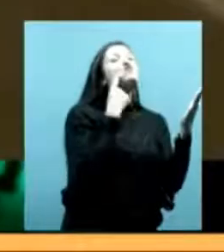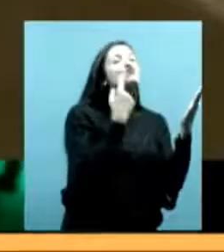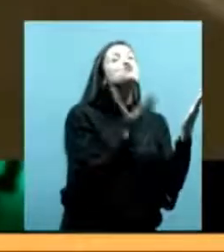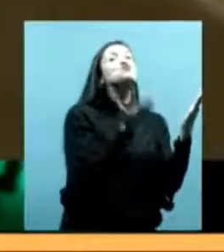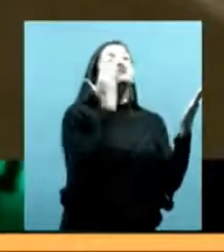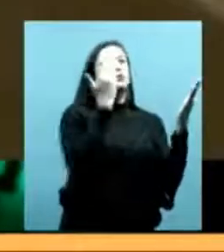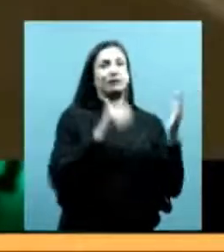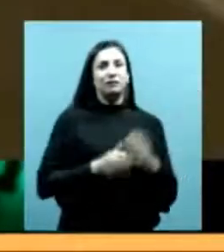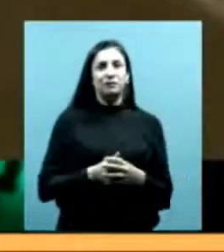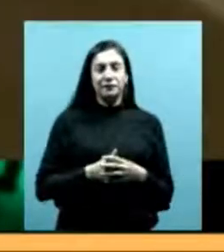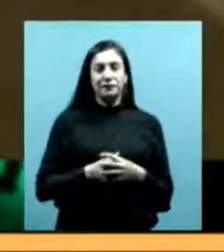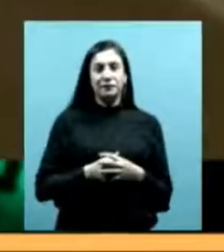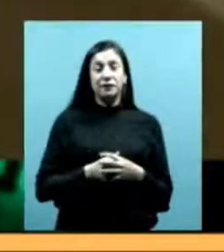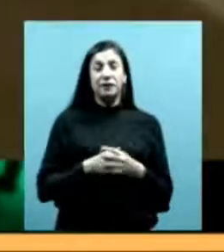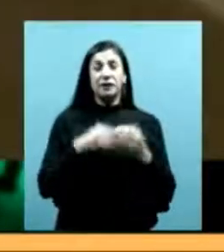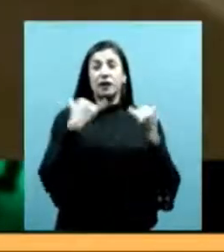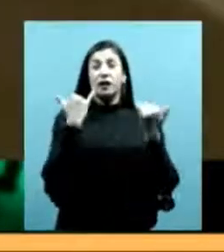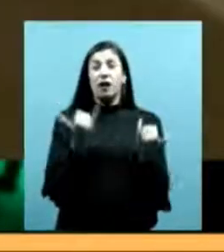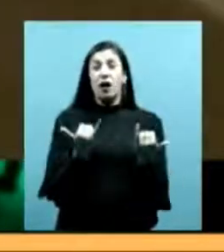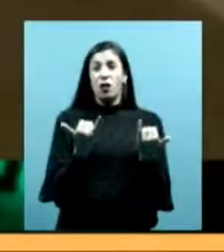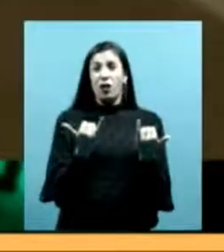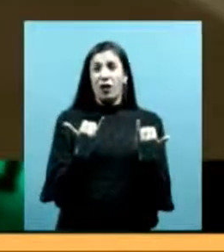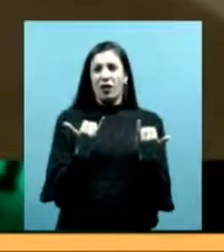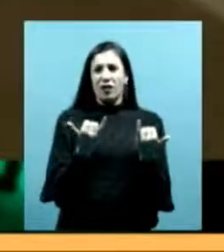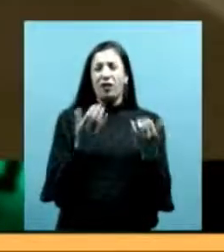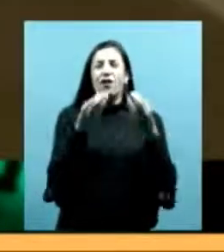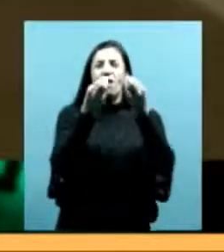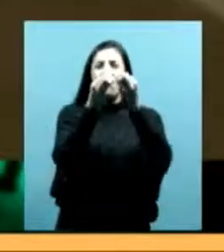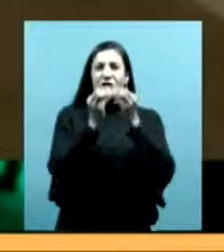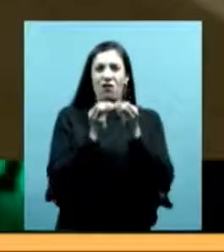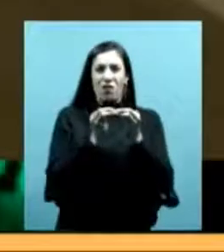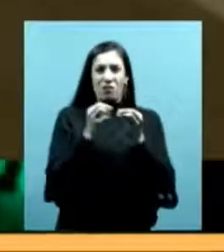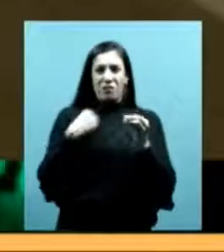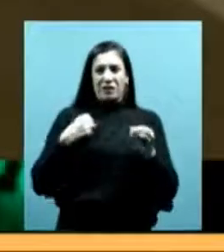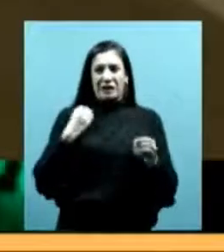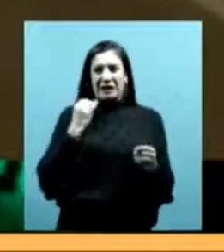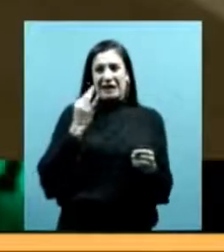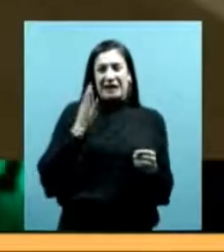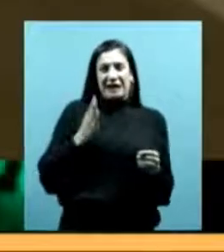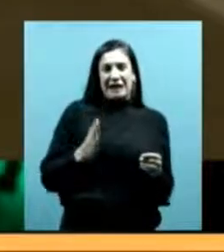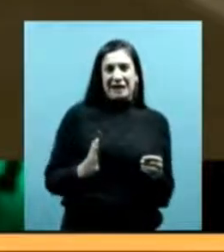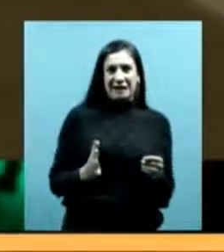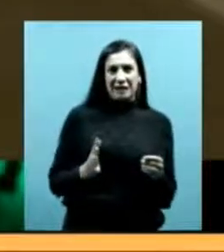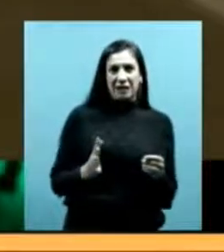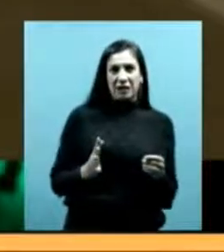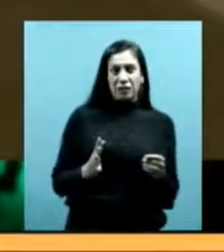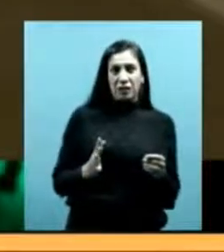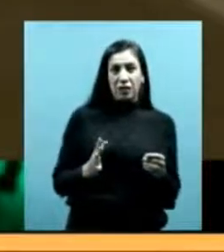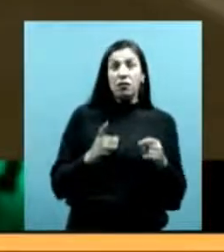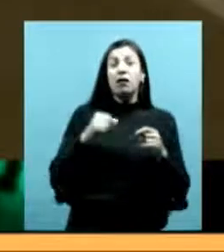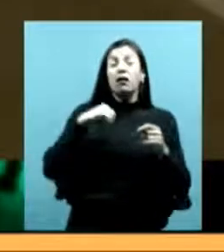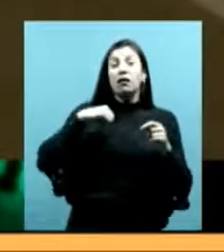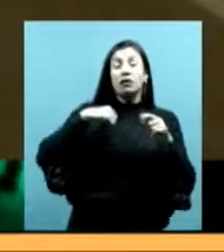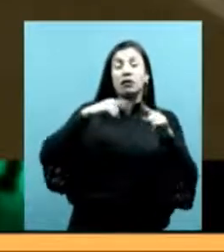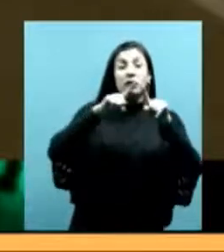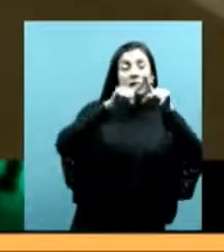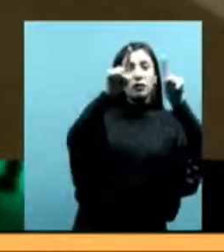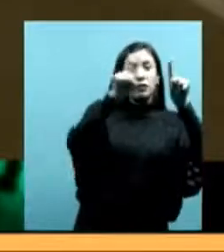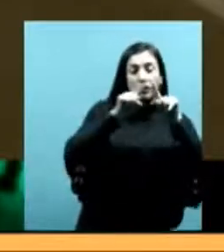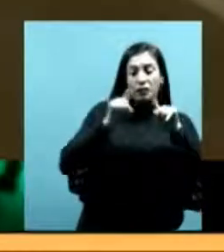Ahora, esta forma de proceder que acabo de describir tiene diferentes modos de